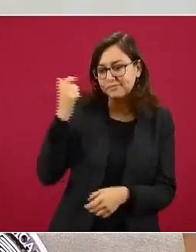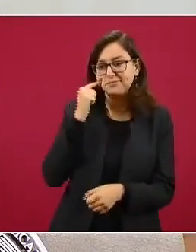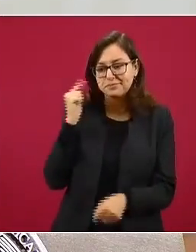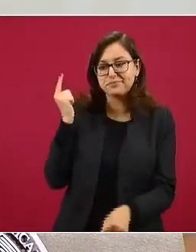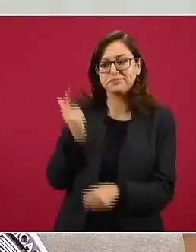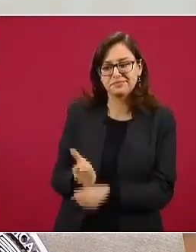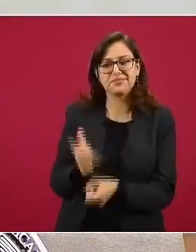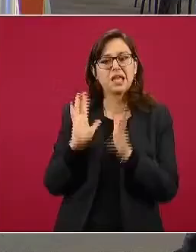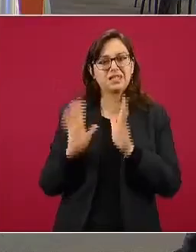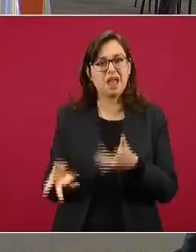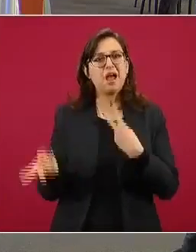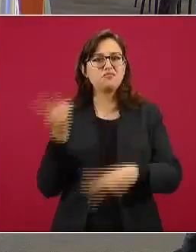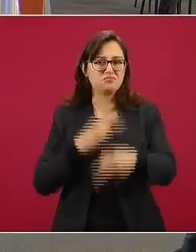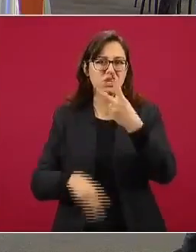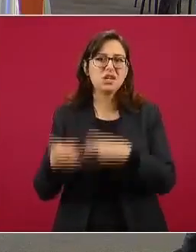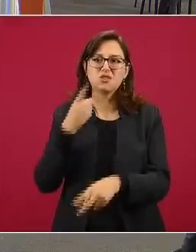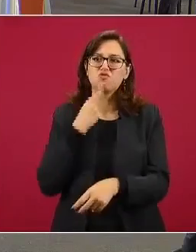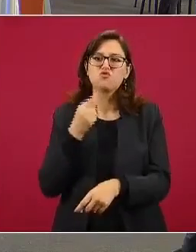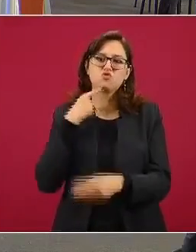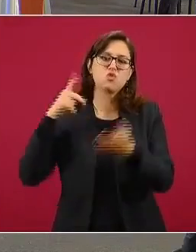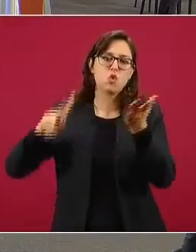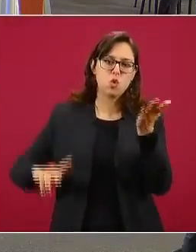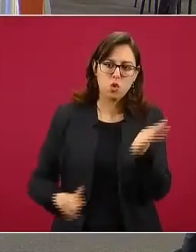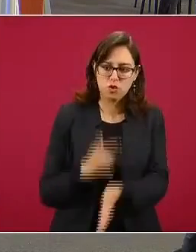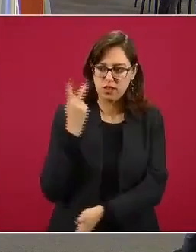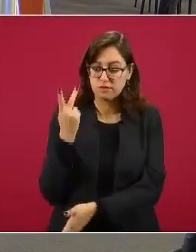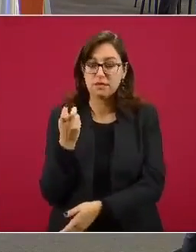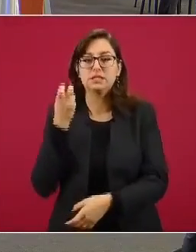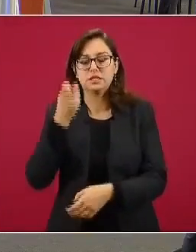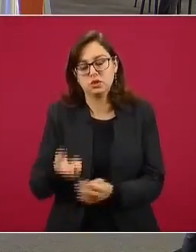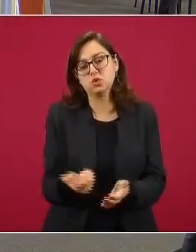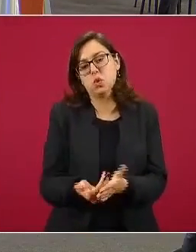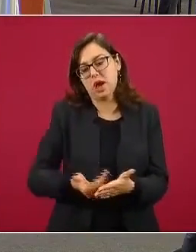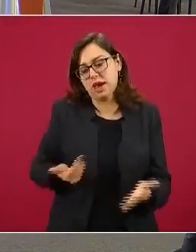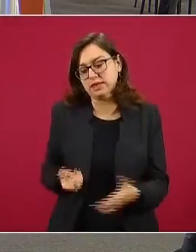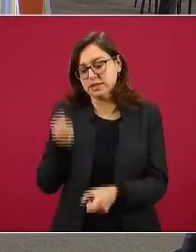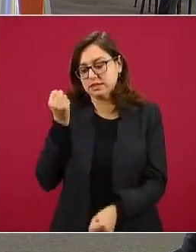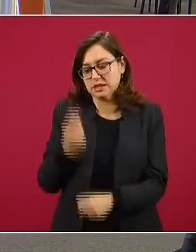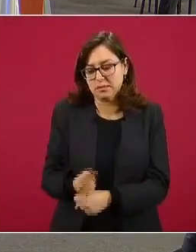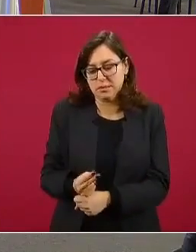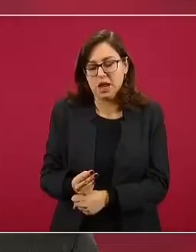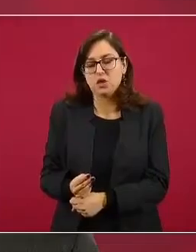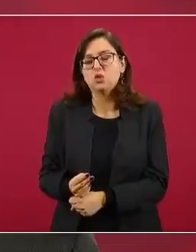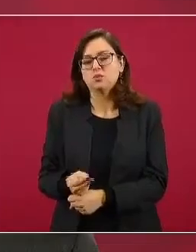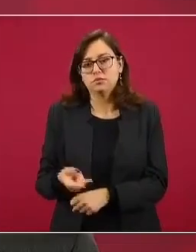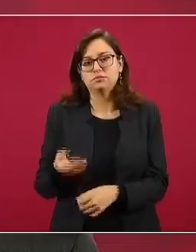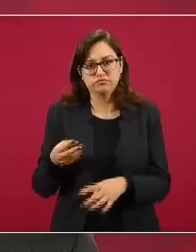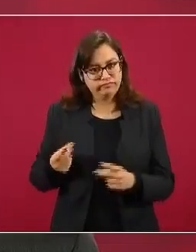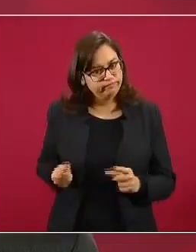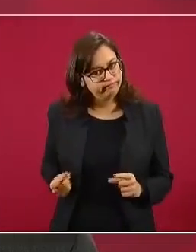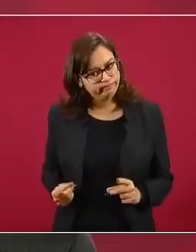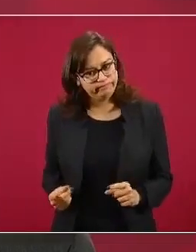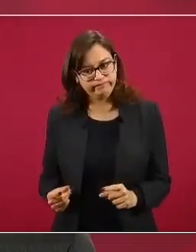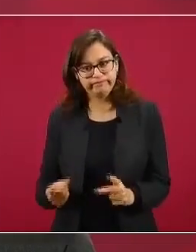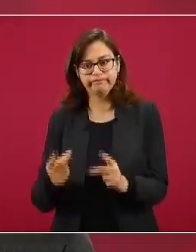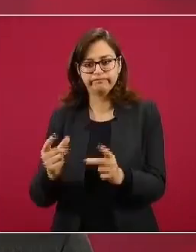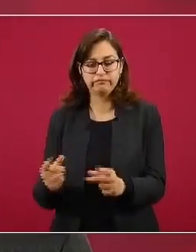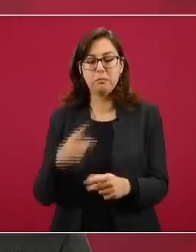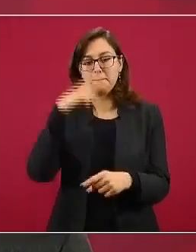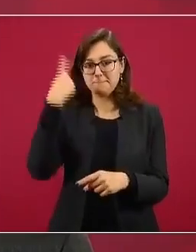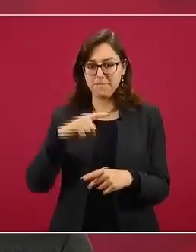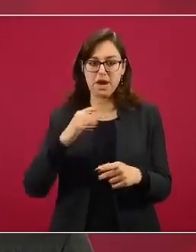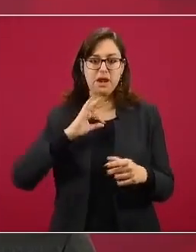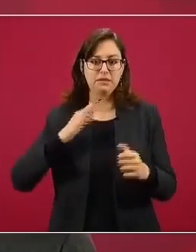Y esto lo que permite, como se hizo en el caso de Chihuahua, es anticipar una semana las intervenciones que van a llevar a